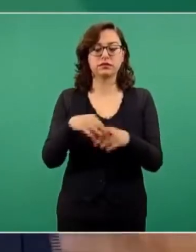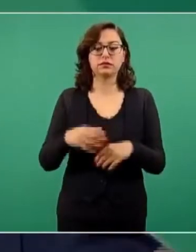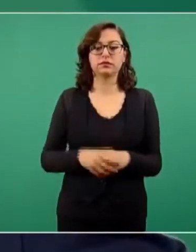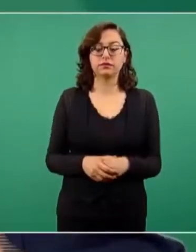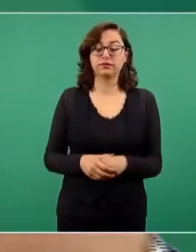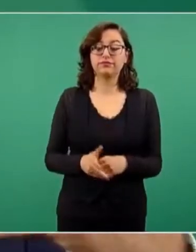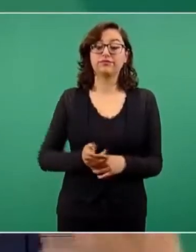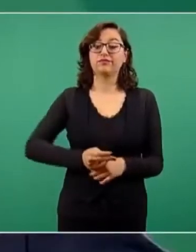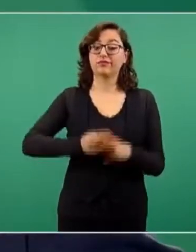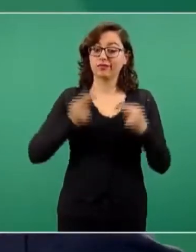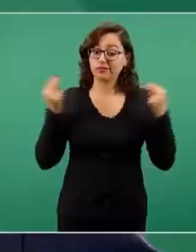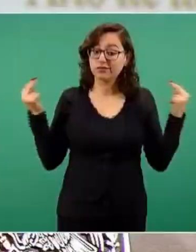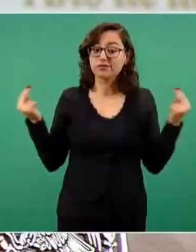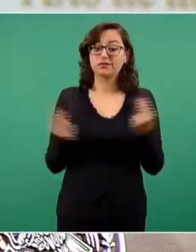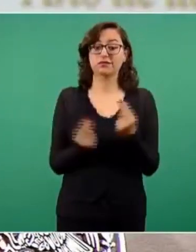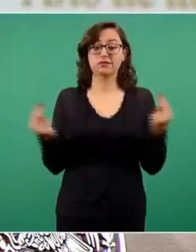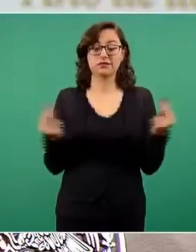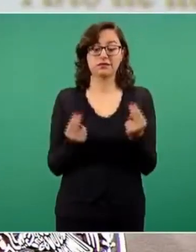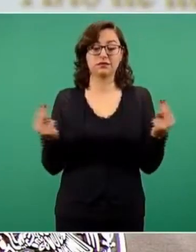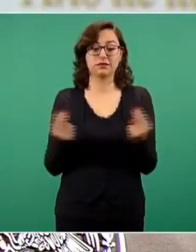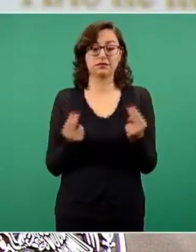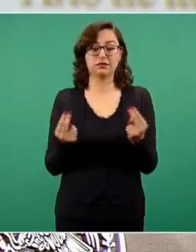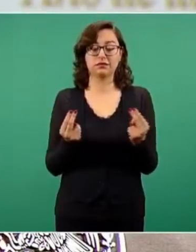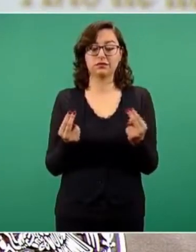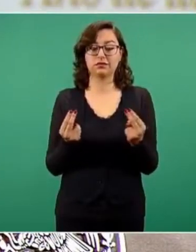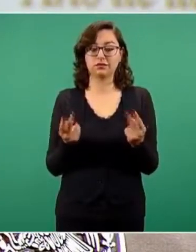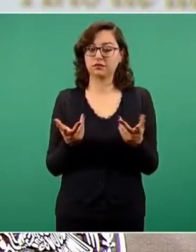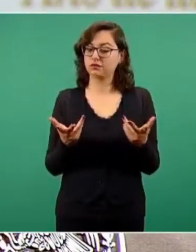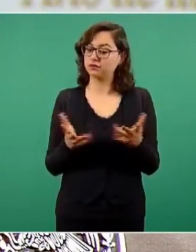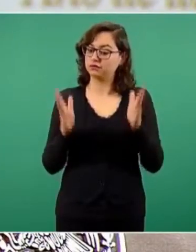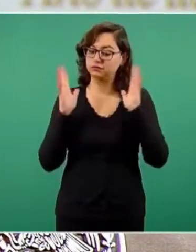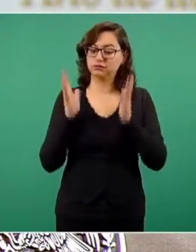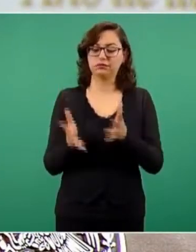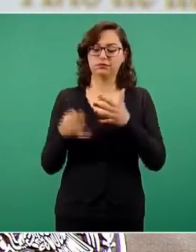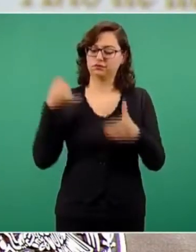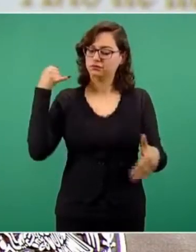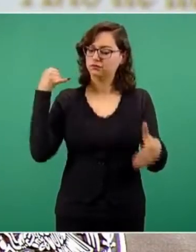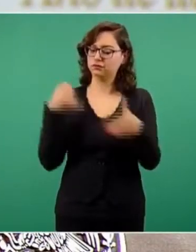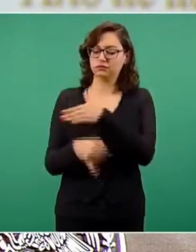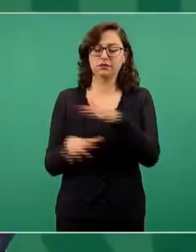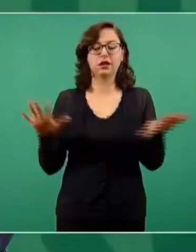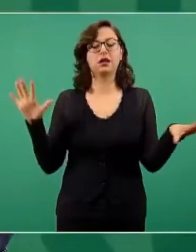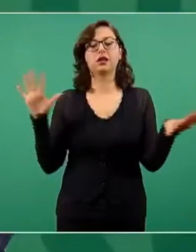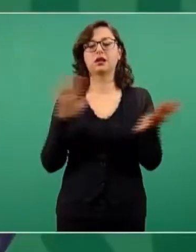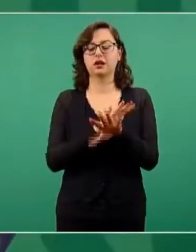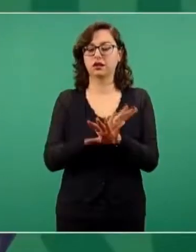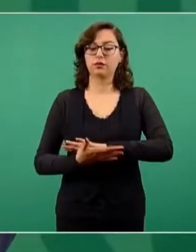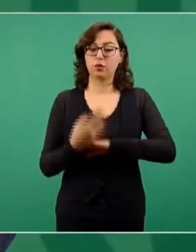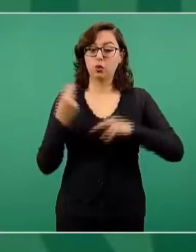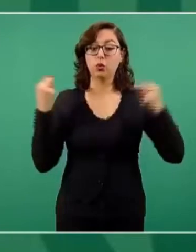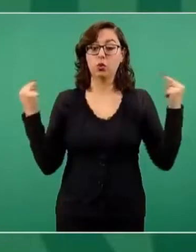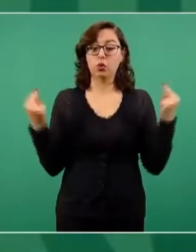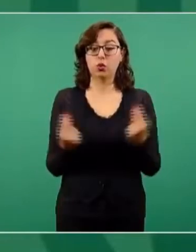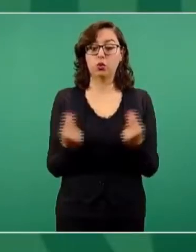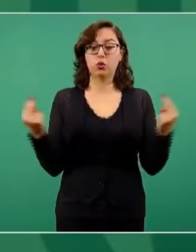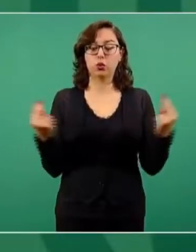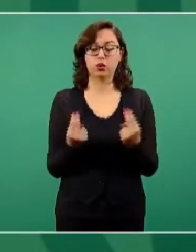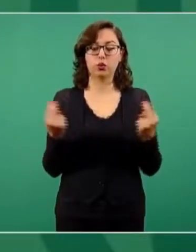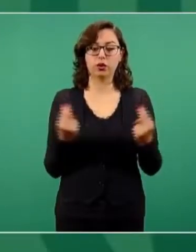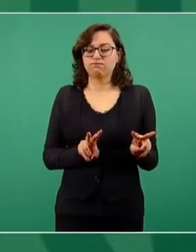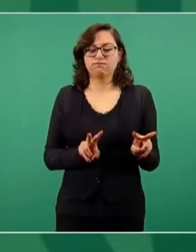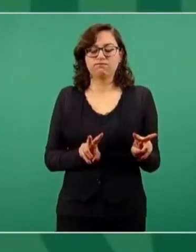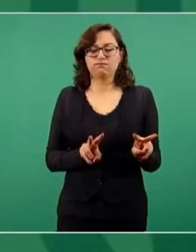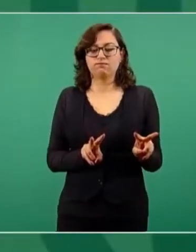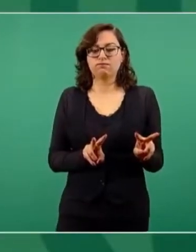Entonces, se requiere una renovación tajante de la vida pública, una transformación. Y este grupo